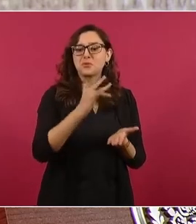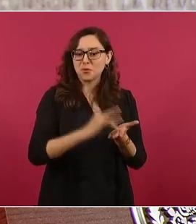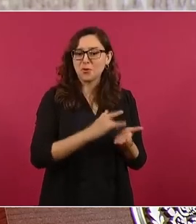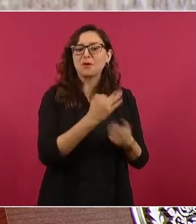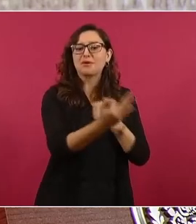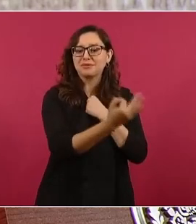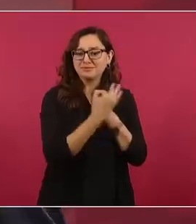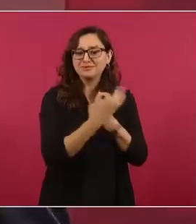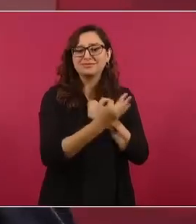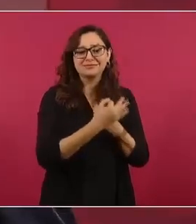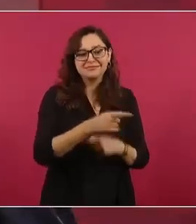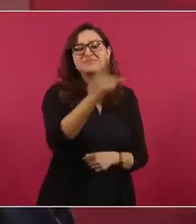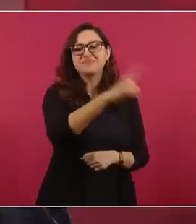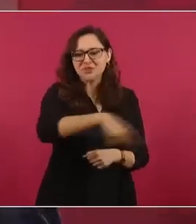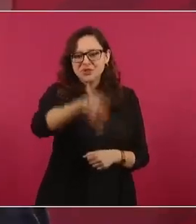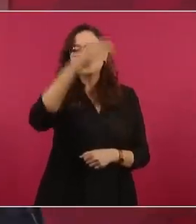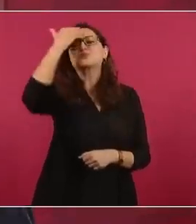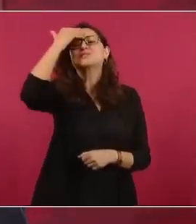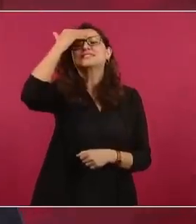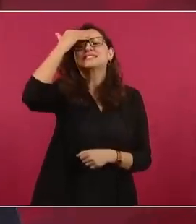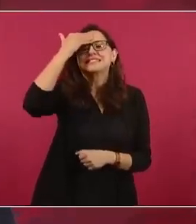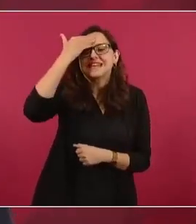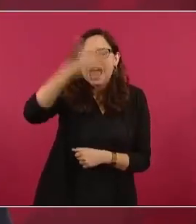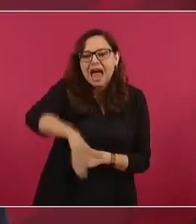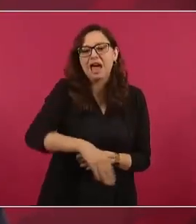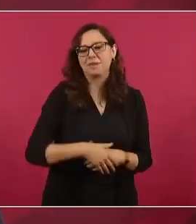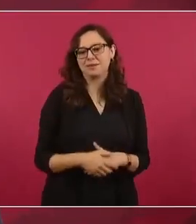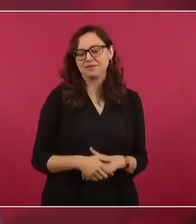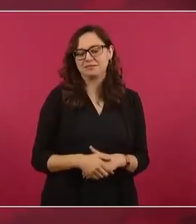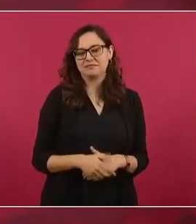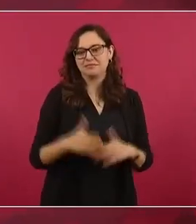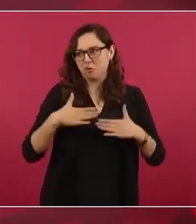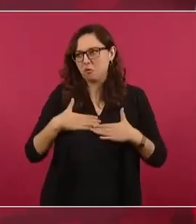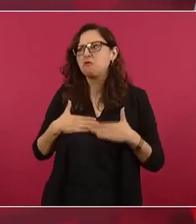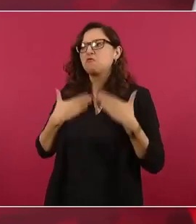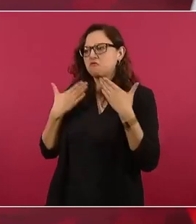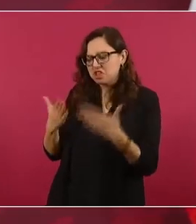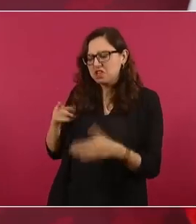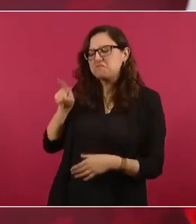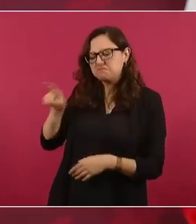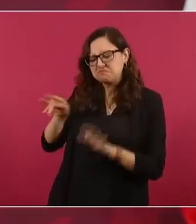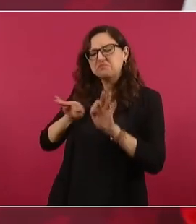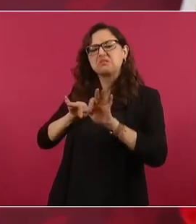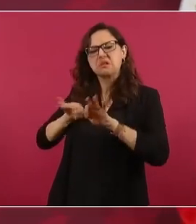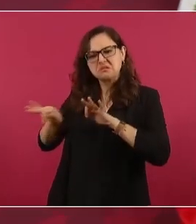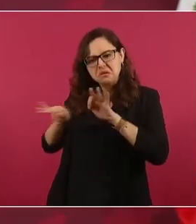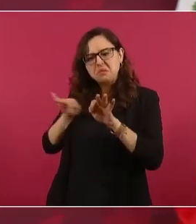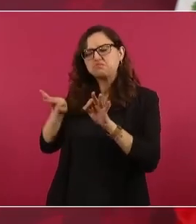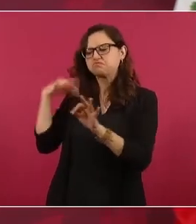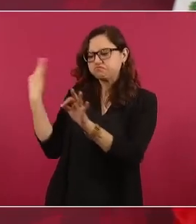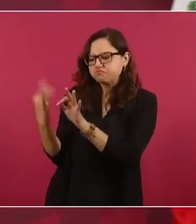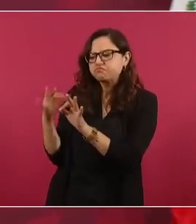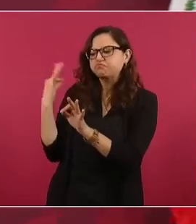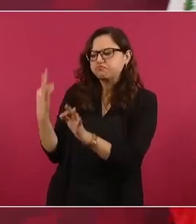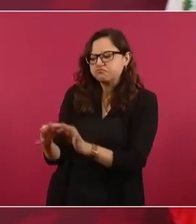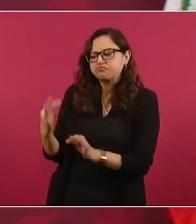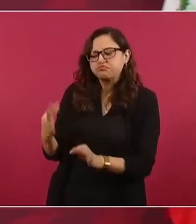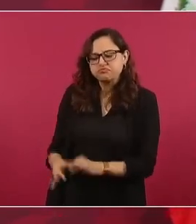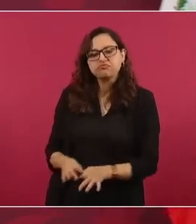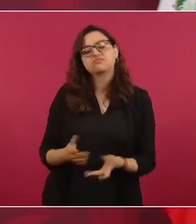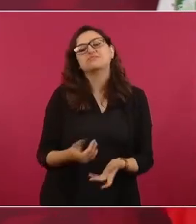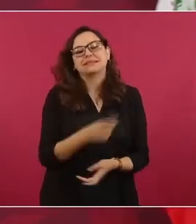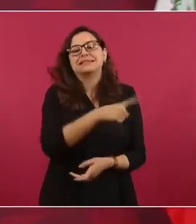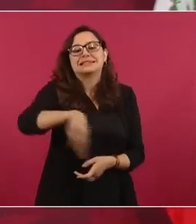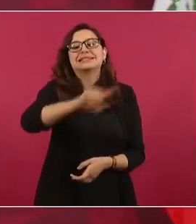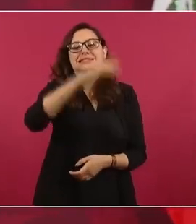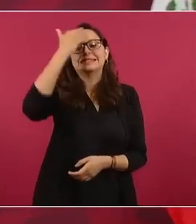haciendo todo lo que nos corresponde y actuando en beneficio